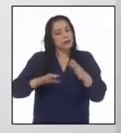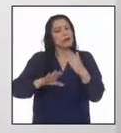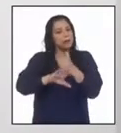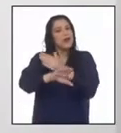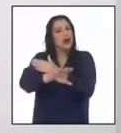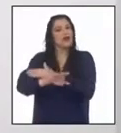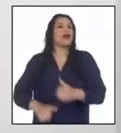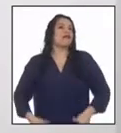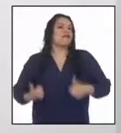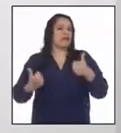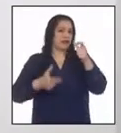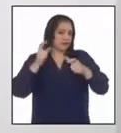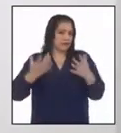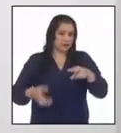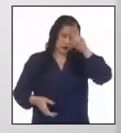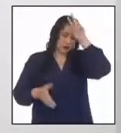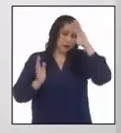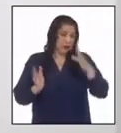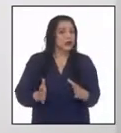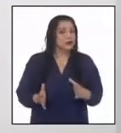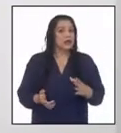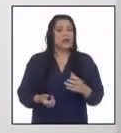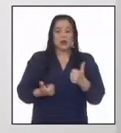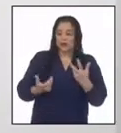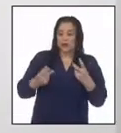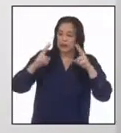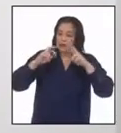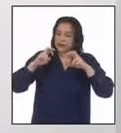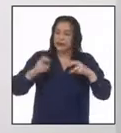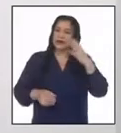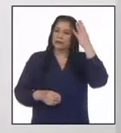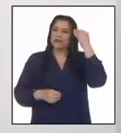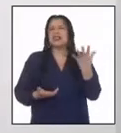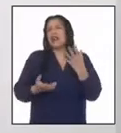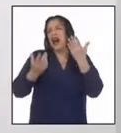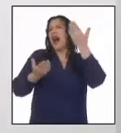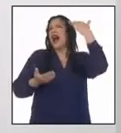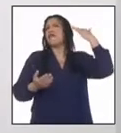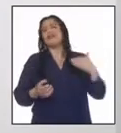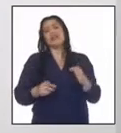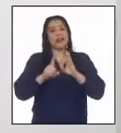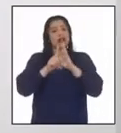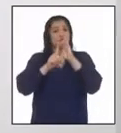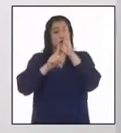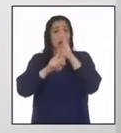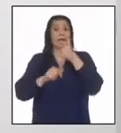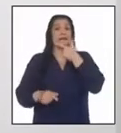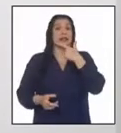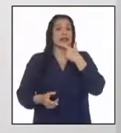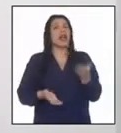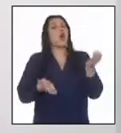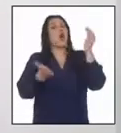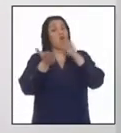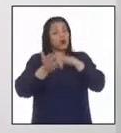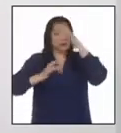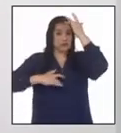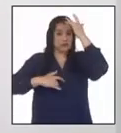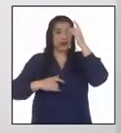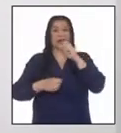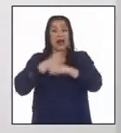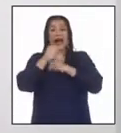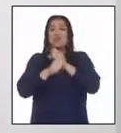nivel de vida de la población. Al examinar el caso de la fiebre amarilla que regresó en 1919,